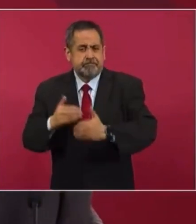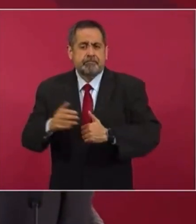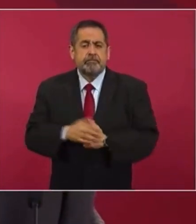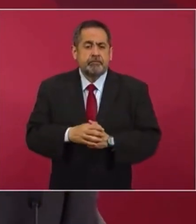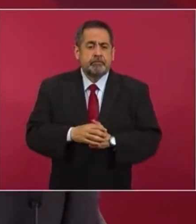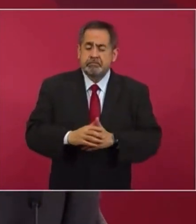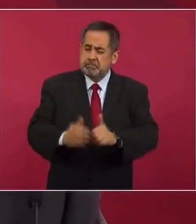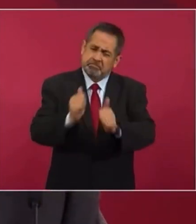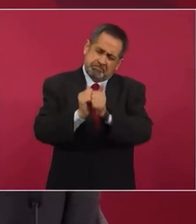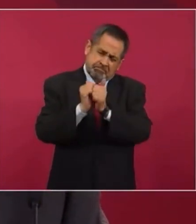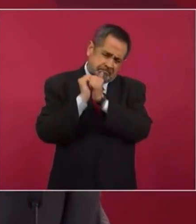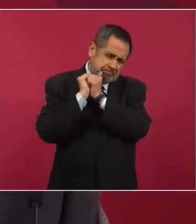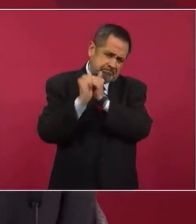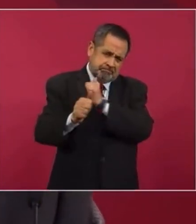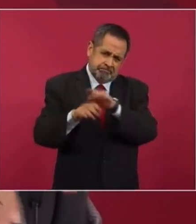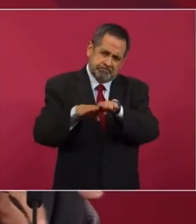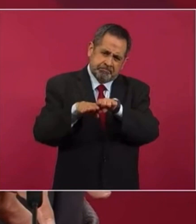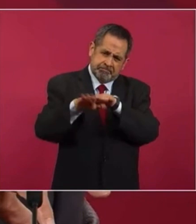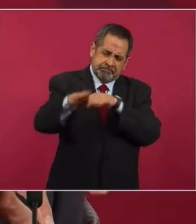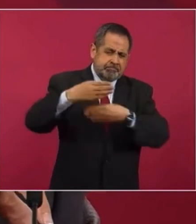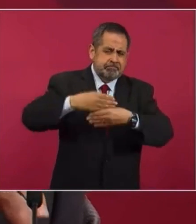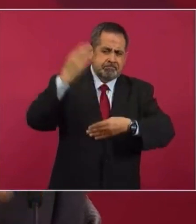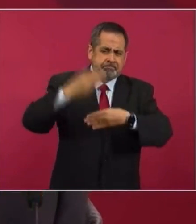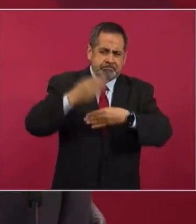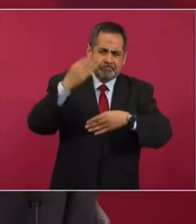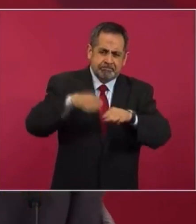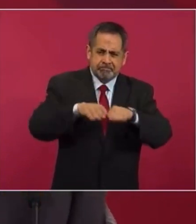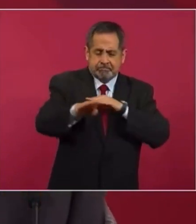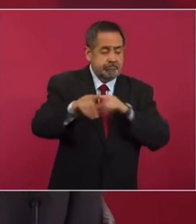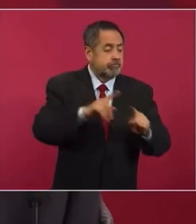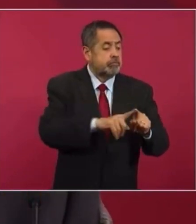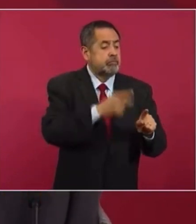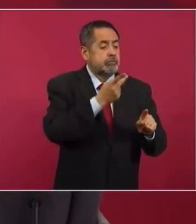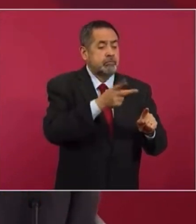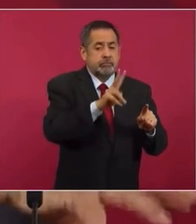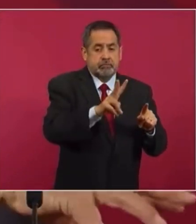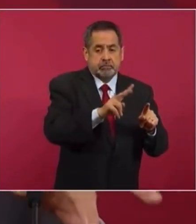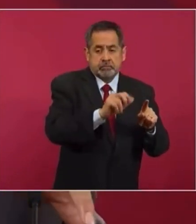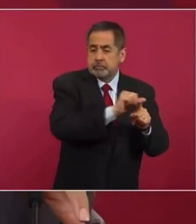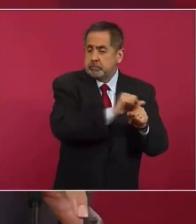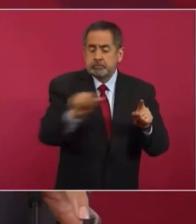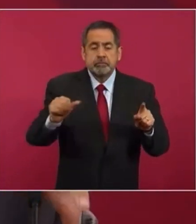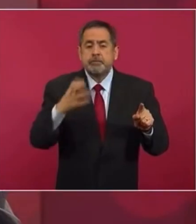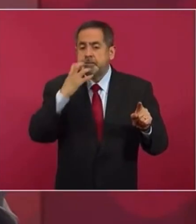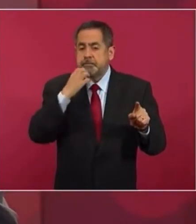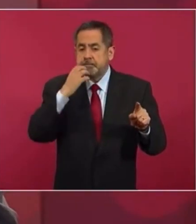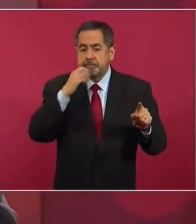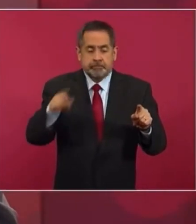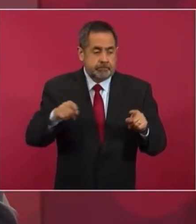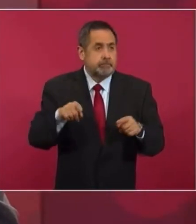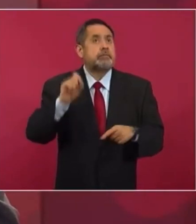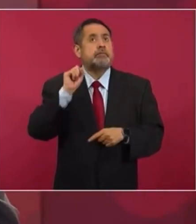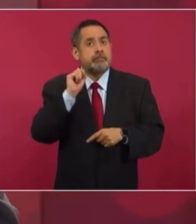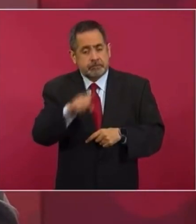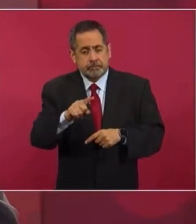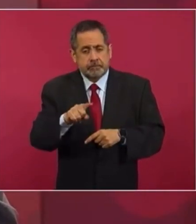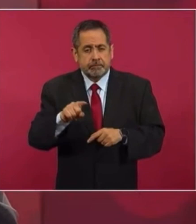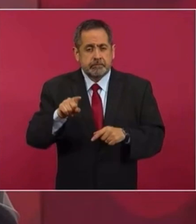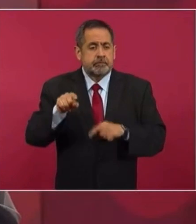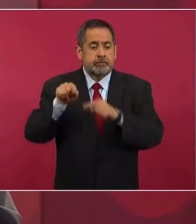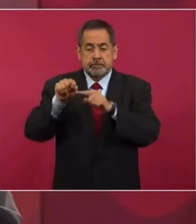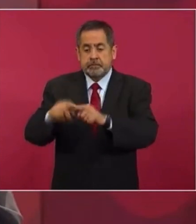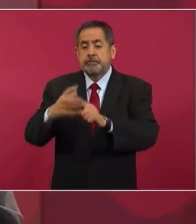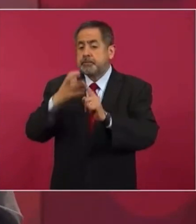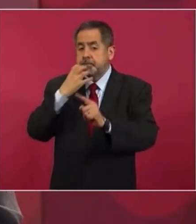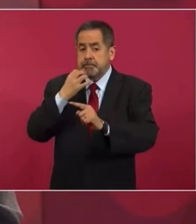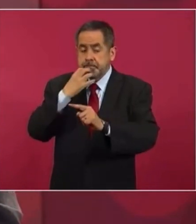autopista, desde Puerto Vallarta a Tepic, aeropuerto internacional en Tepic.